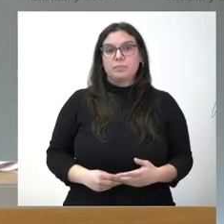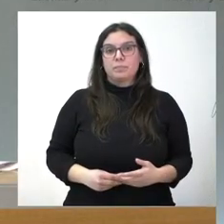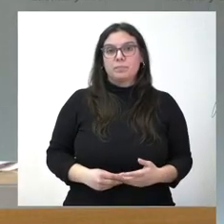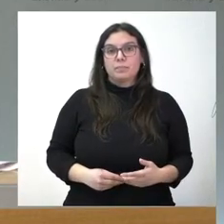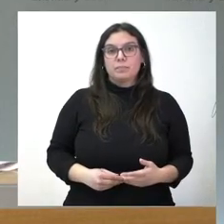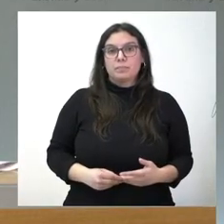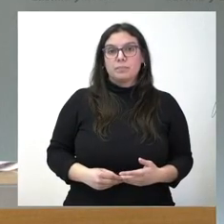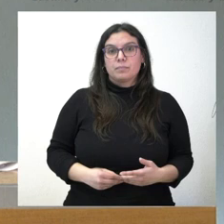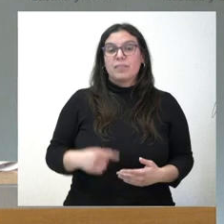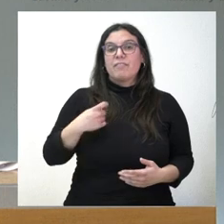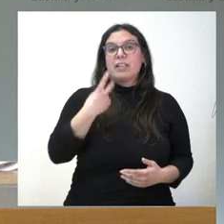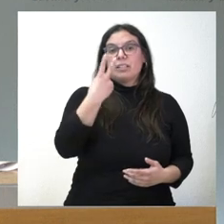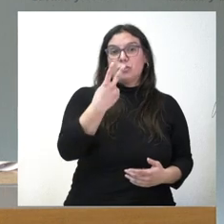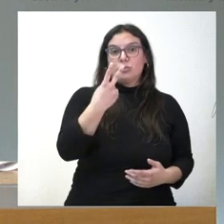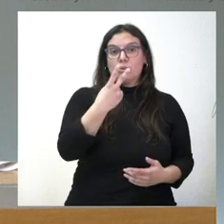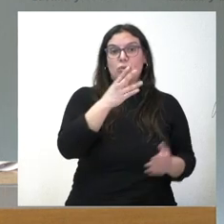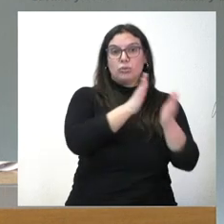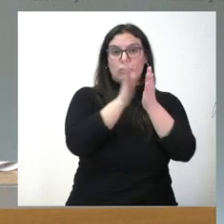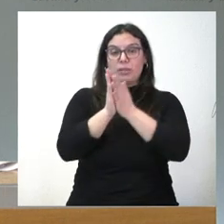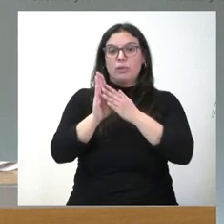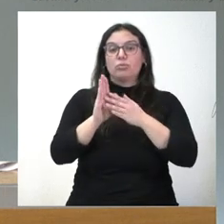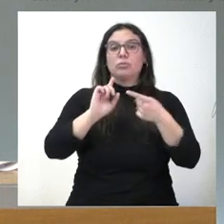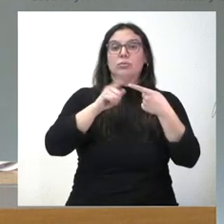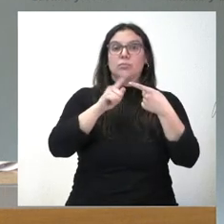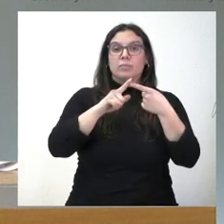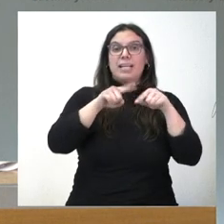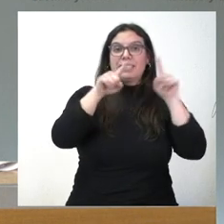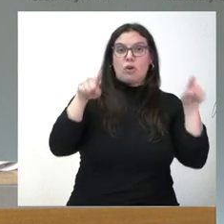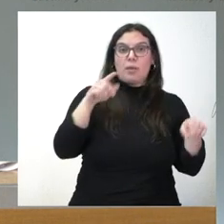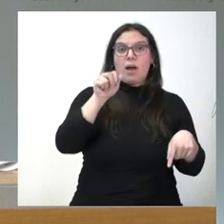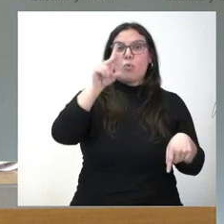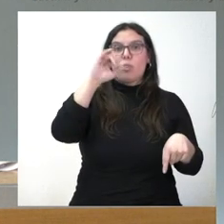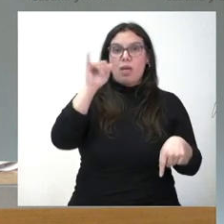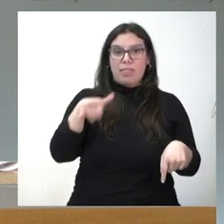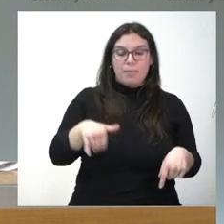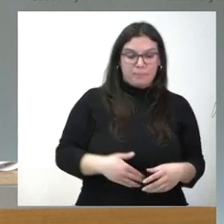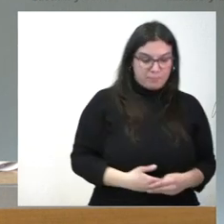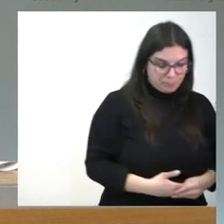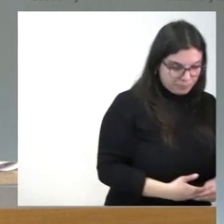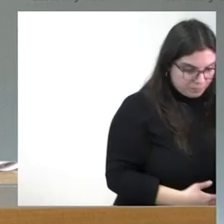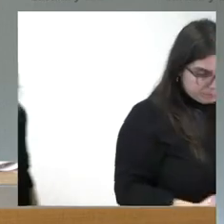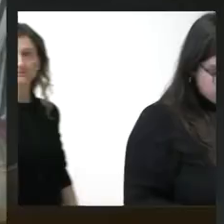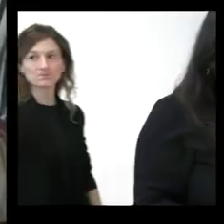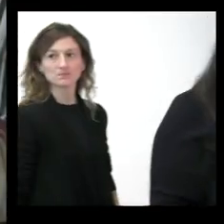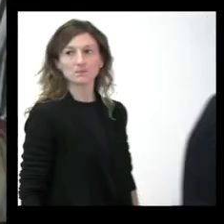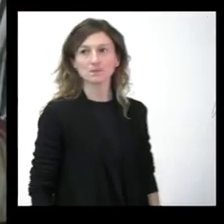Nos quedan dos intervenciones más la primera de ellas es de Segovia Udaz Begoña Rincón buenos días adelante